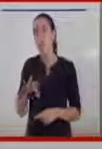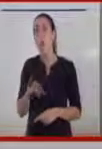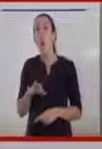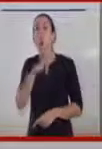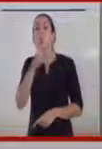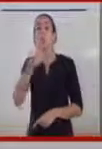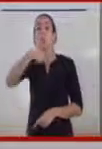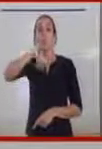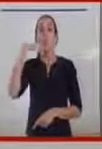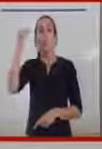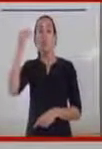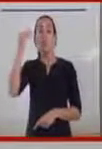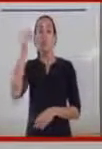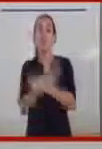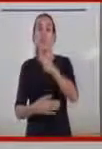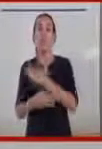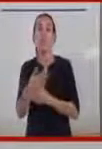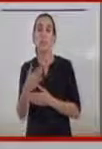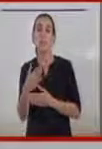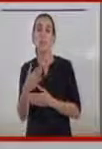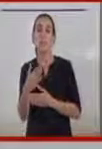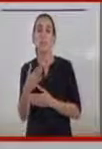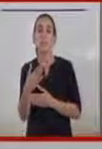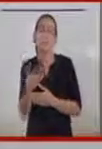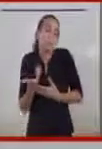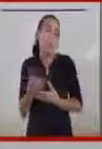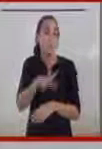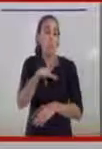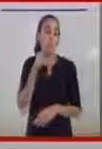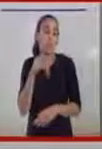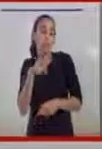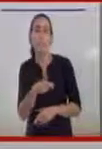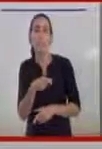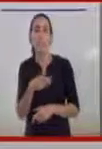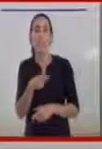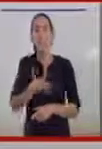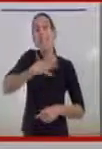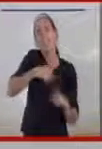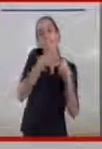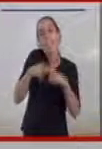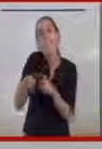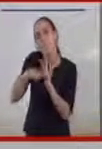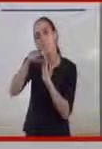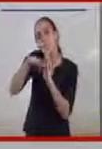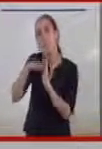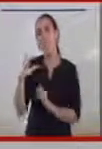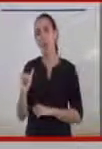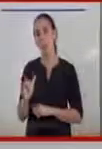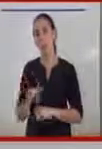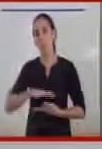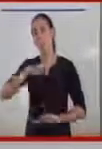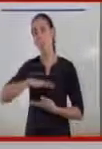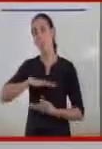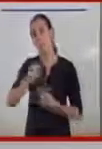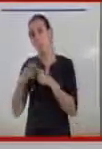consideramos que la discapacidad la hemos entendido así. O sea, que hay capacidades distintas, como ya también